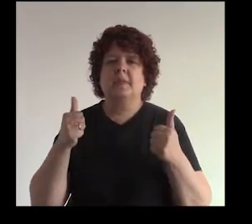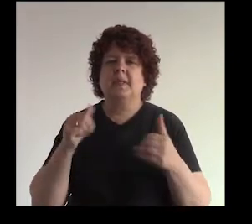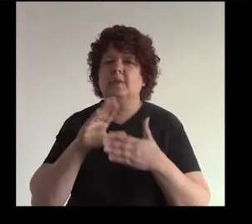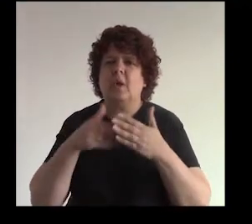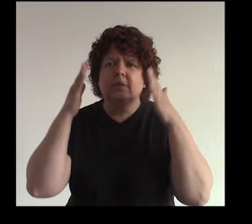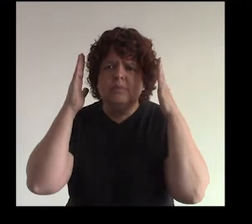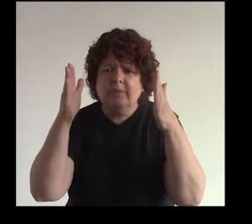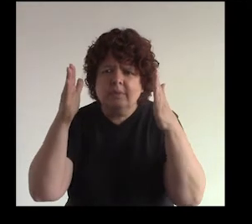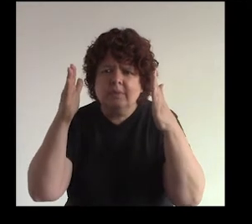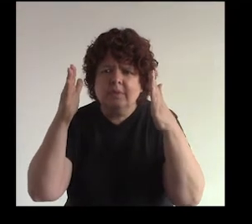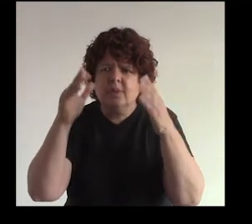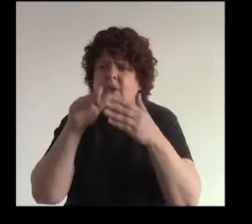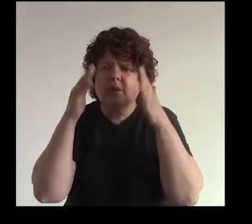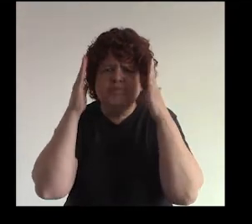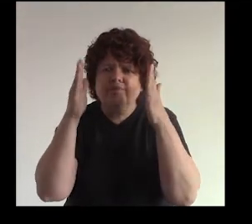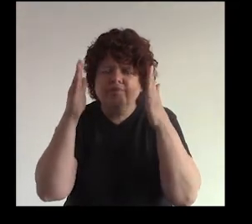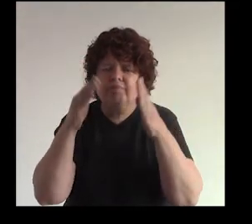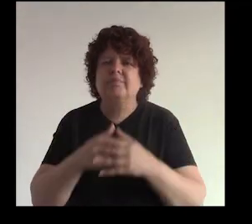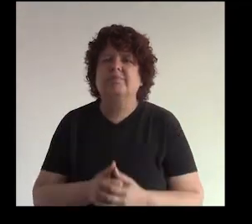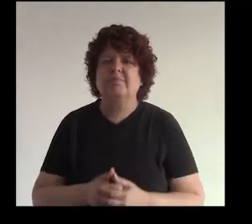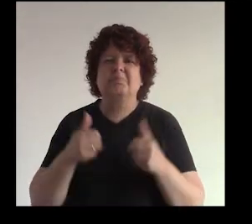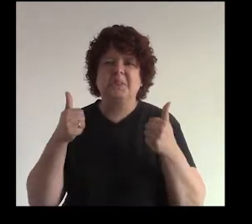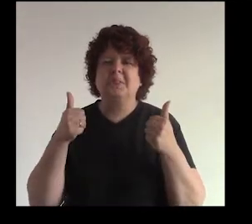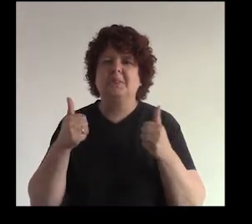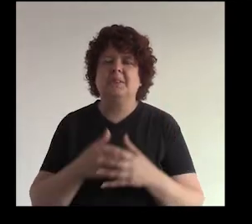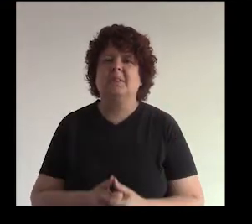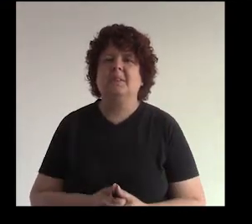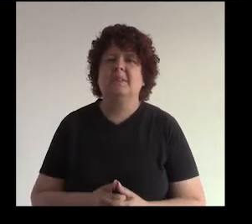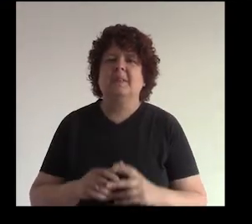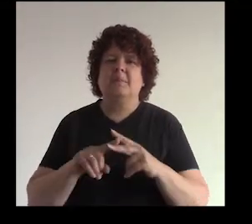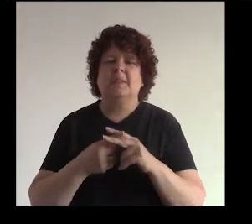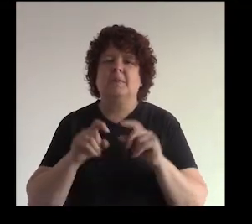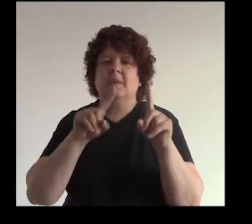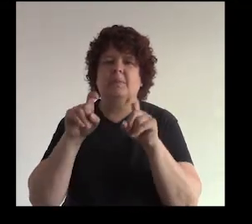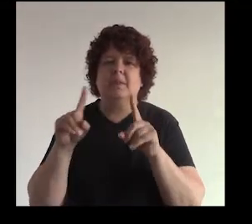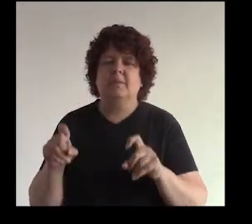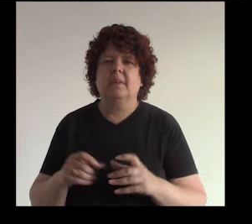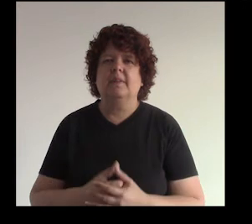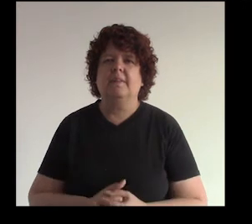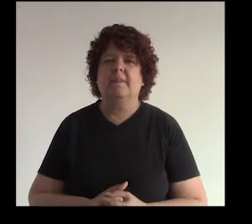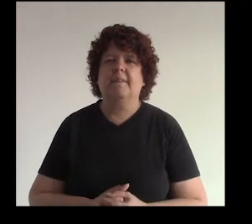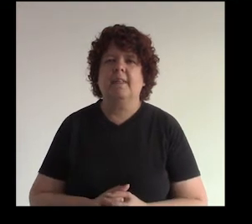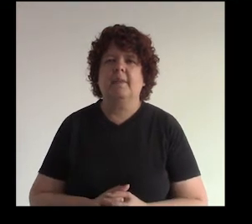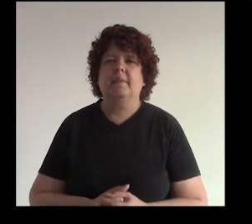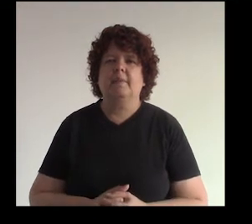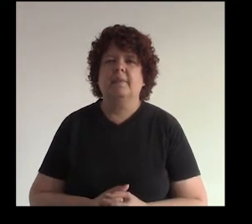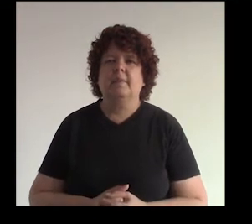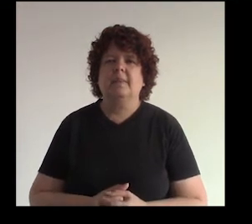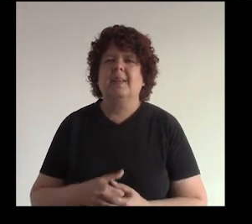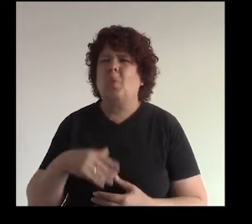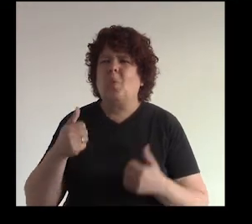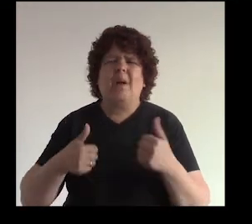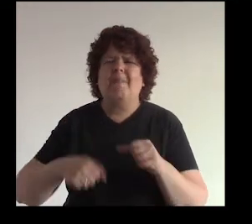todos conectadísimos todos conectadísimos muy bien empezamos con las preguntas mira Freddy ¿qué